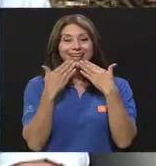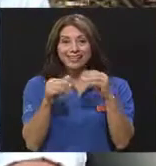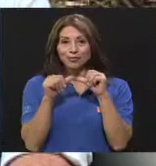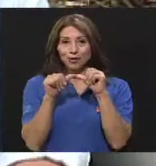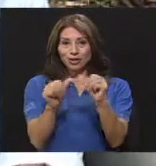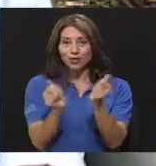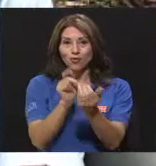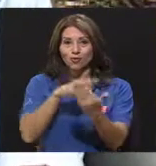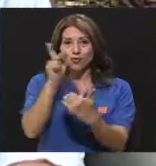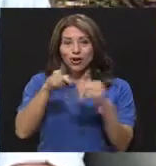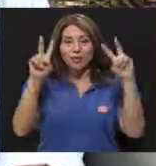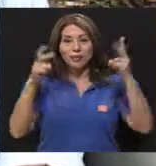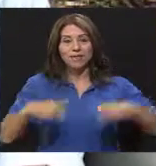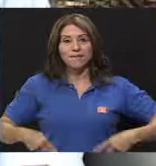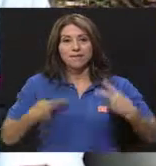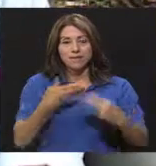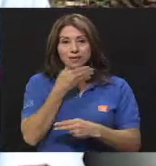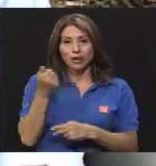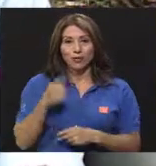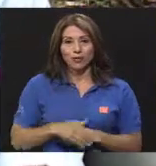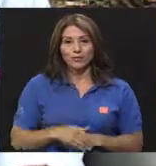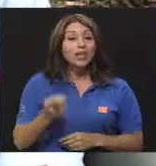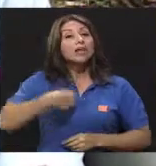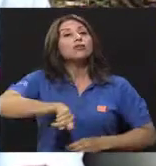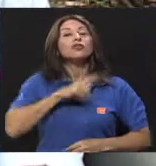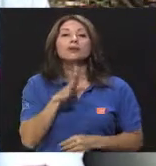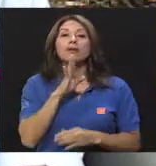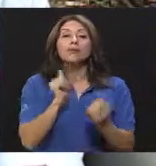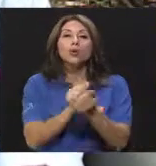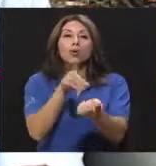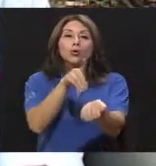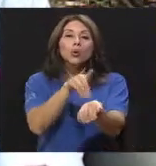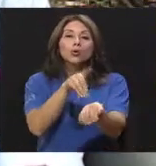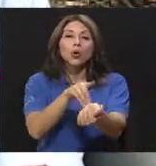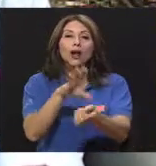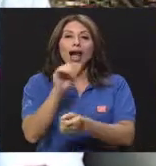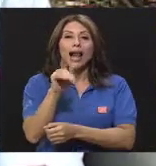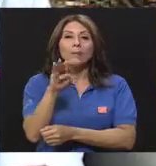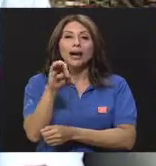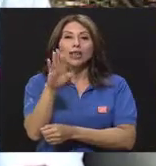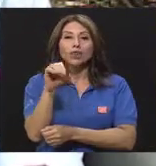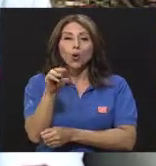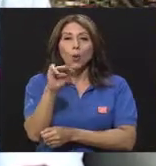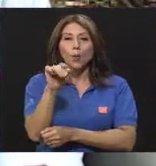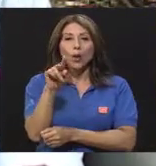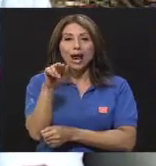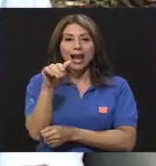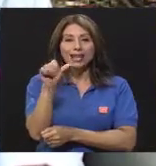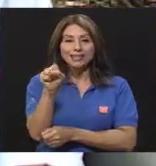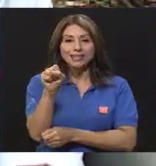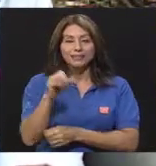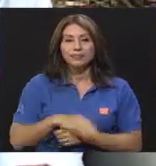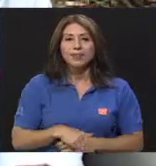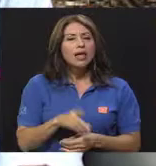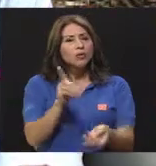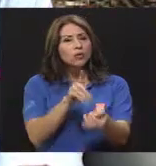Gracias por continuar con su programa Vivir Mejor. Estamos hablando con el doctor Alberto Morales.